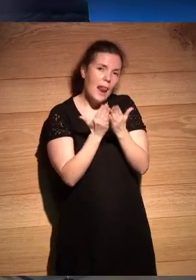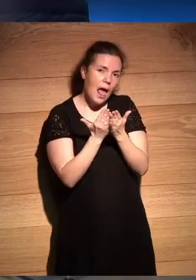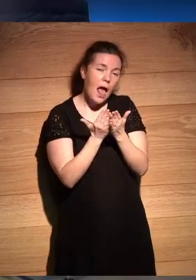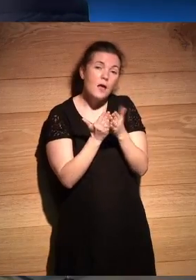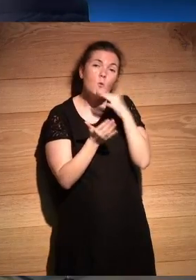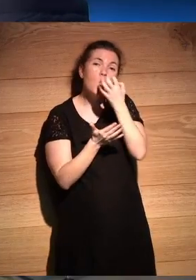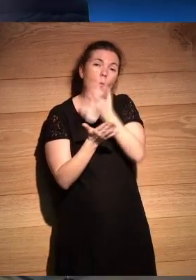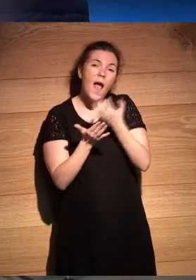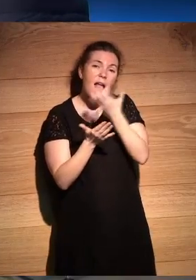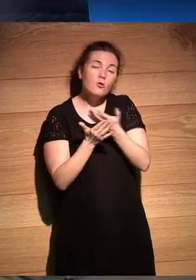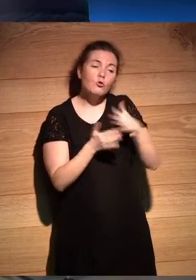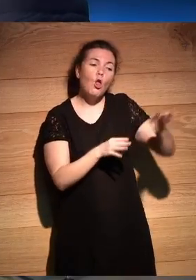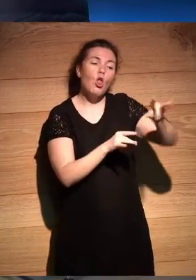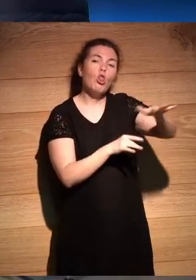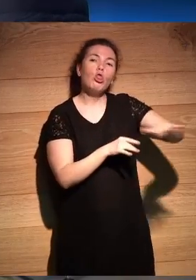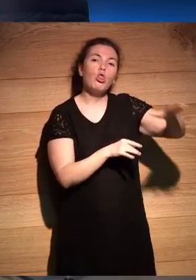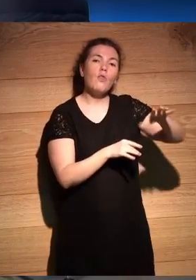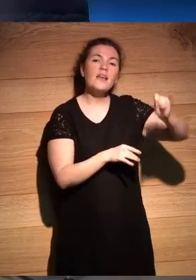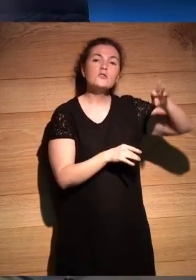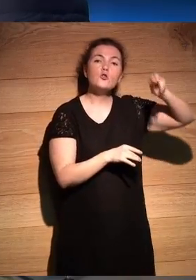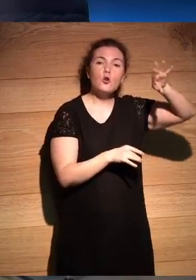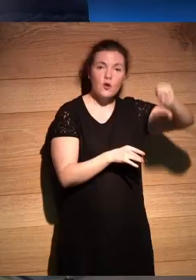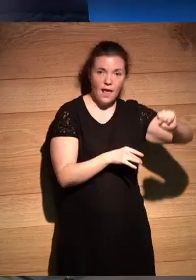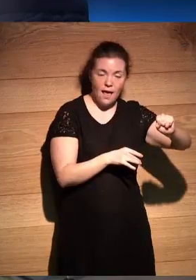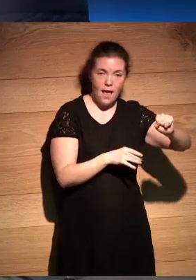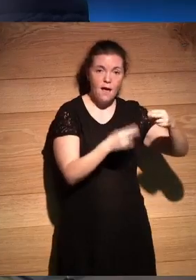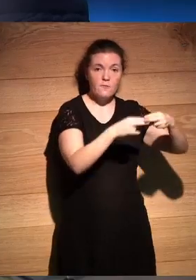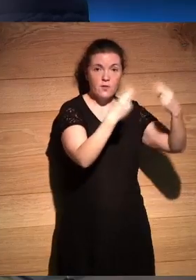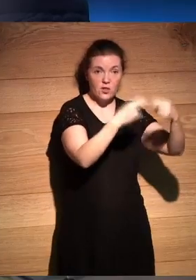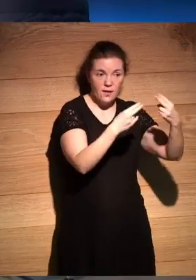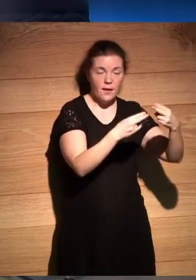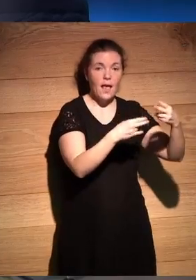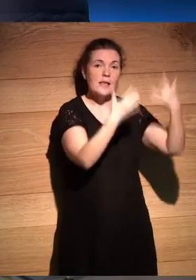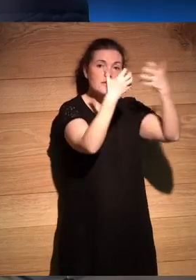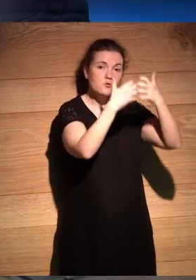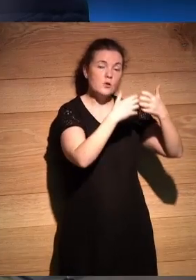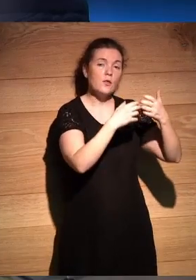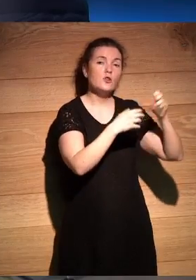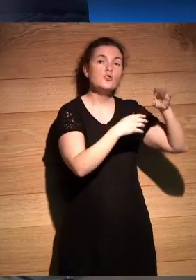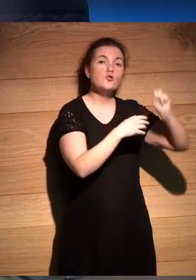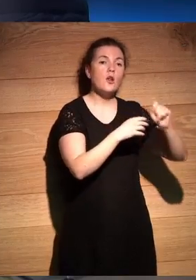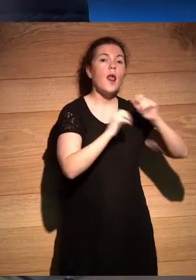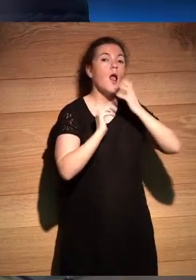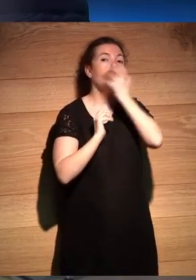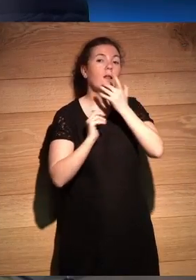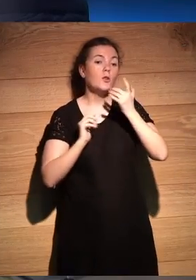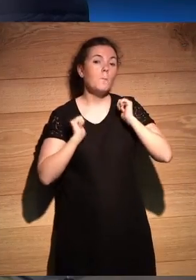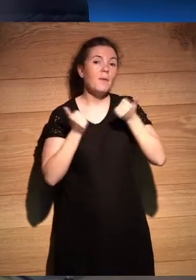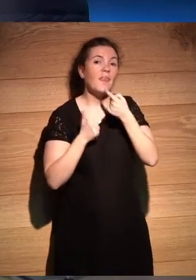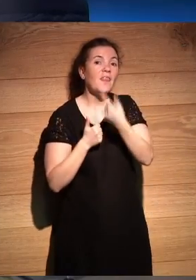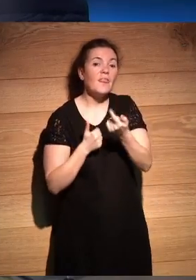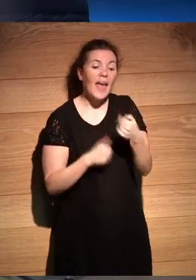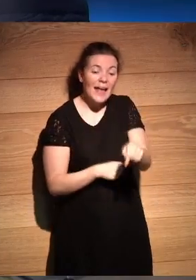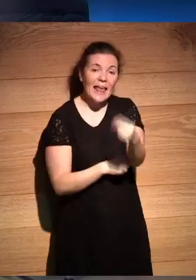los cuentos sucede en Sonohita en un lugar de Sonora en la frontera entre Sonora y Estados Unidos y el cuento empieza aquí hay serpientes